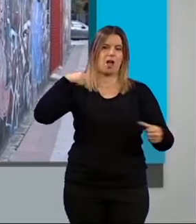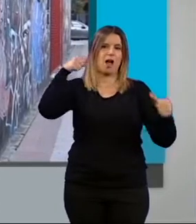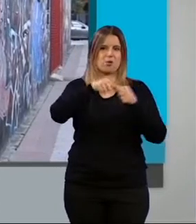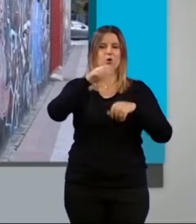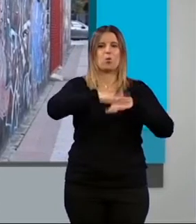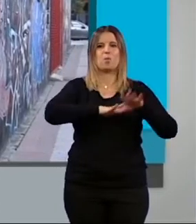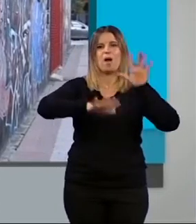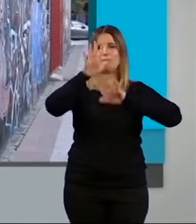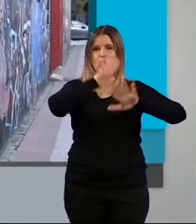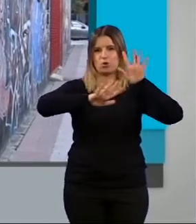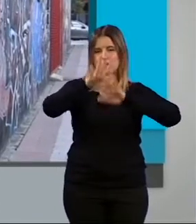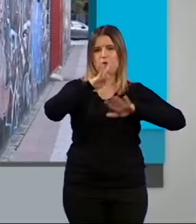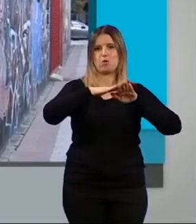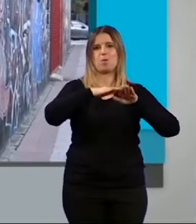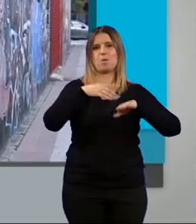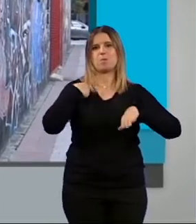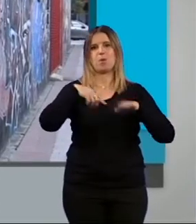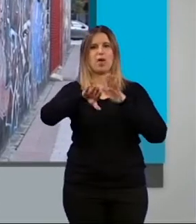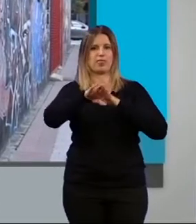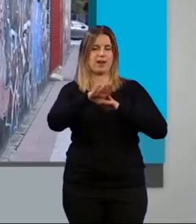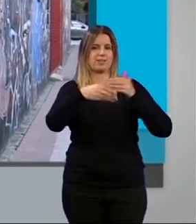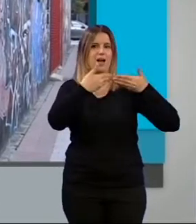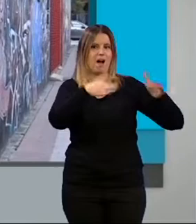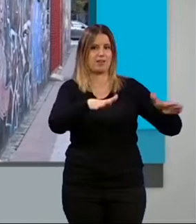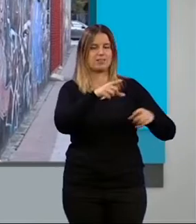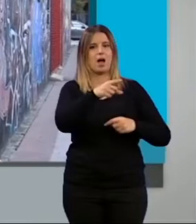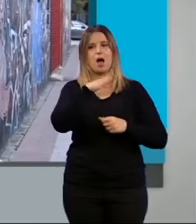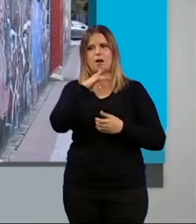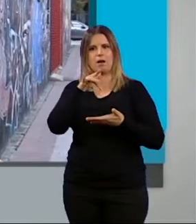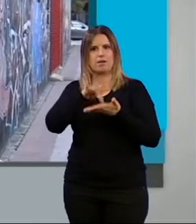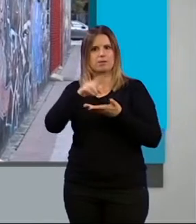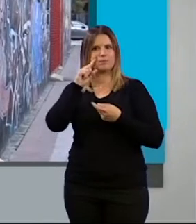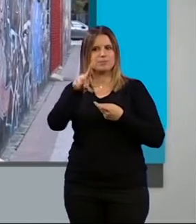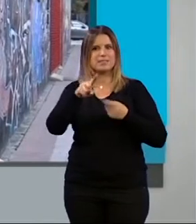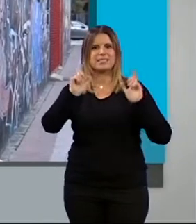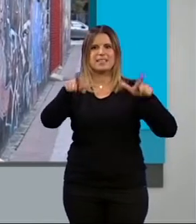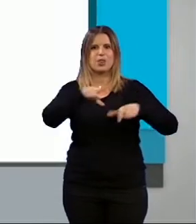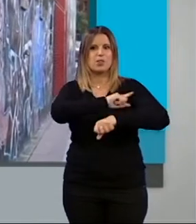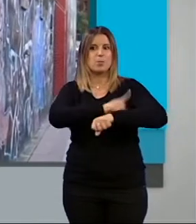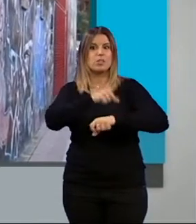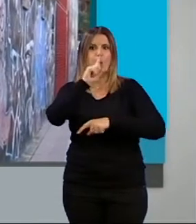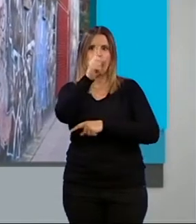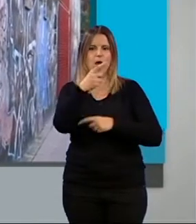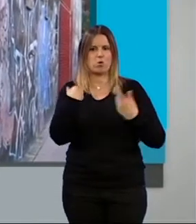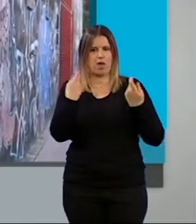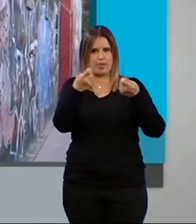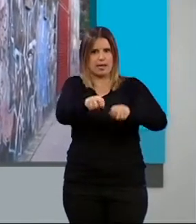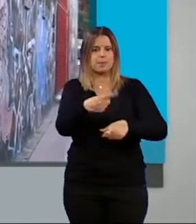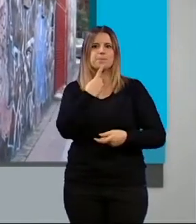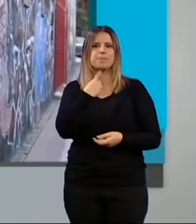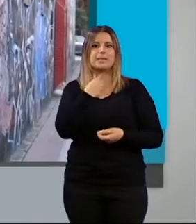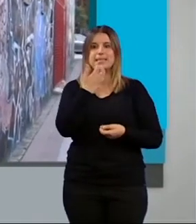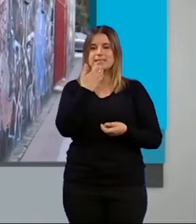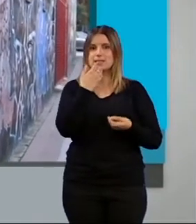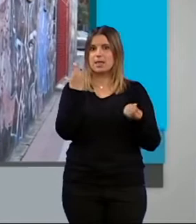abrieron las derechas y que ahora ven como una vez más se les perjudica con una instalación deportiva que lleva cerrada un año. Por un lado, que aclaren si el